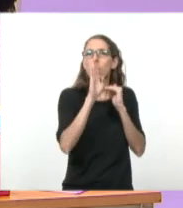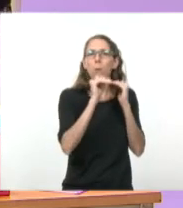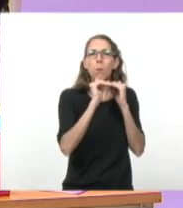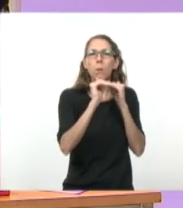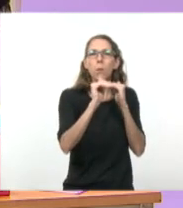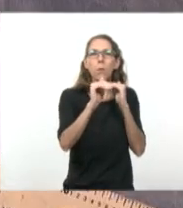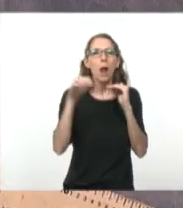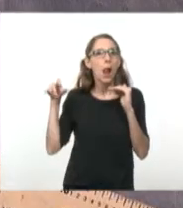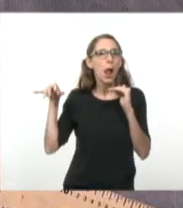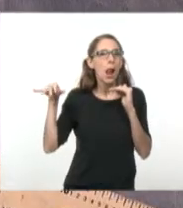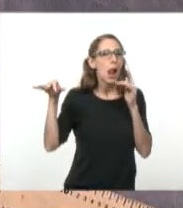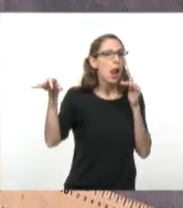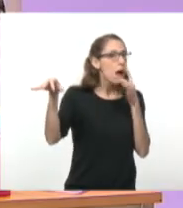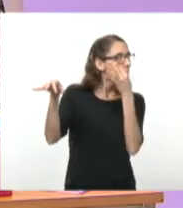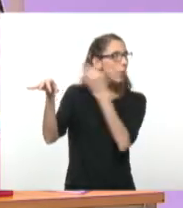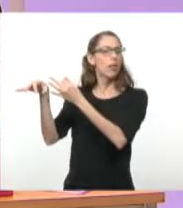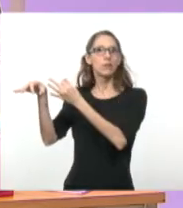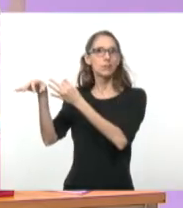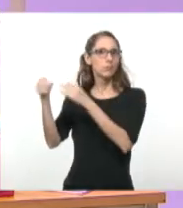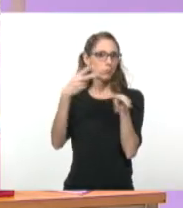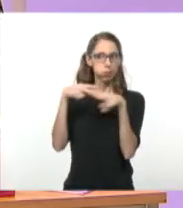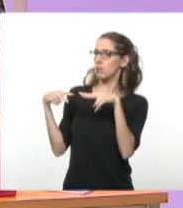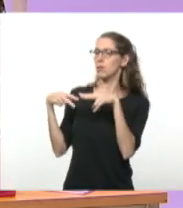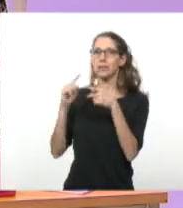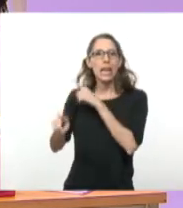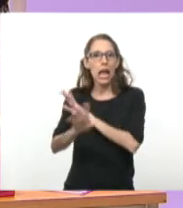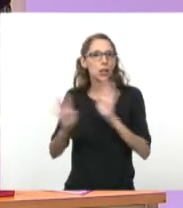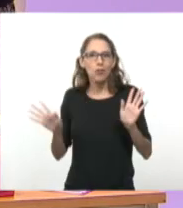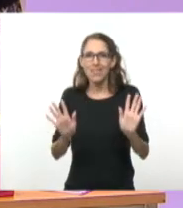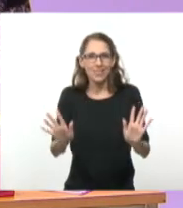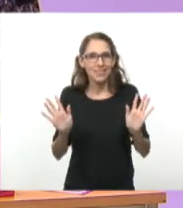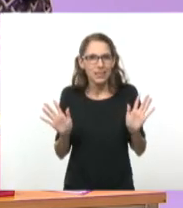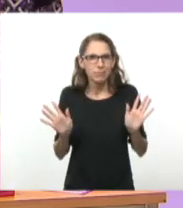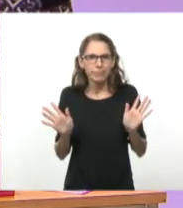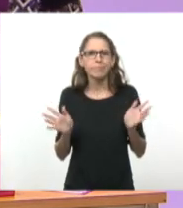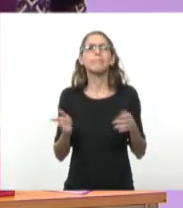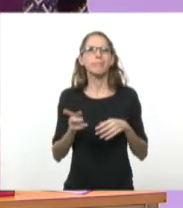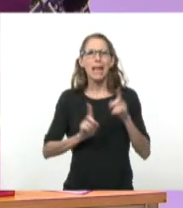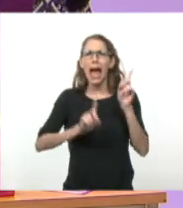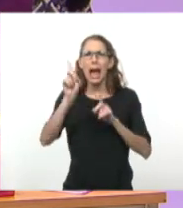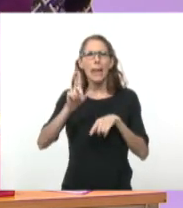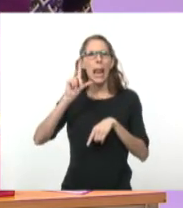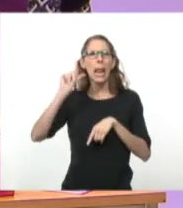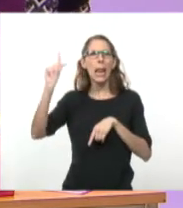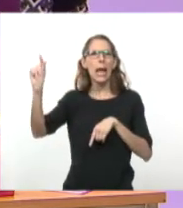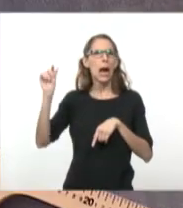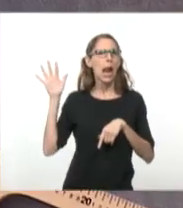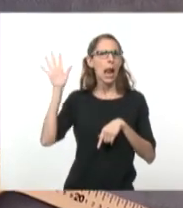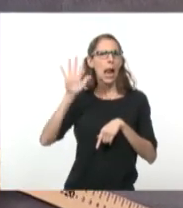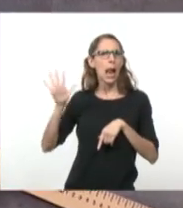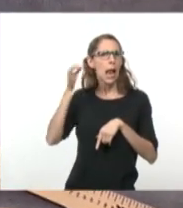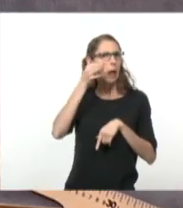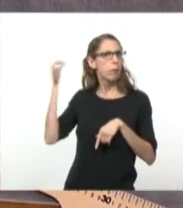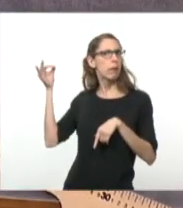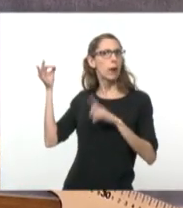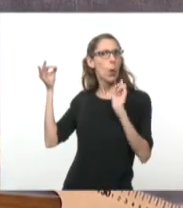por el piso y se mueve, nuestros ojos se van ¡tac! Directo. Increíble. Incluso aunque esté como en los bordes del campo visual. La clase pasada creo que